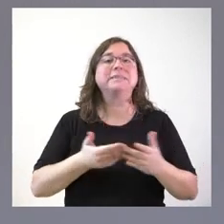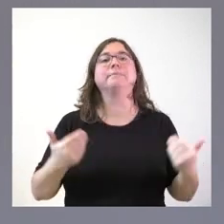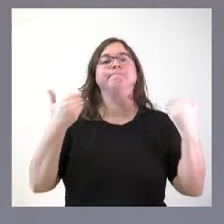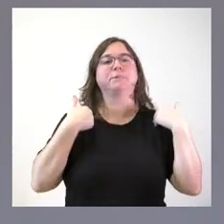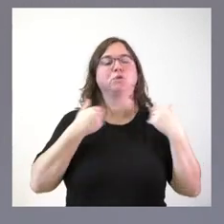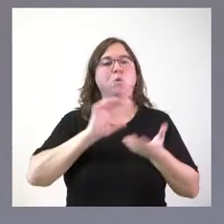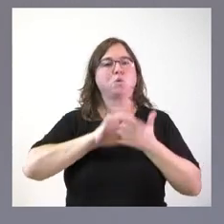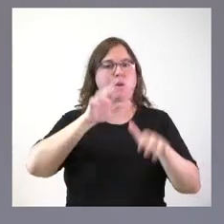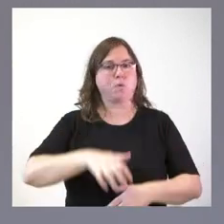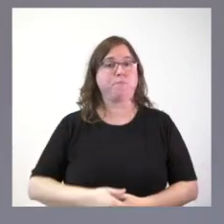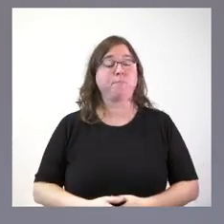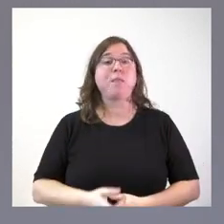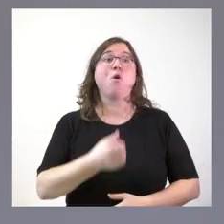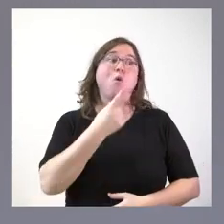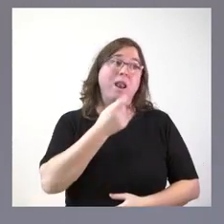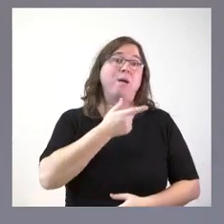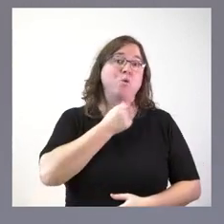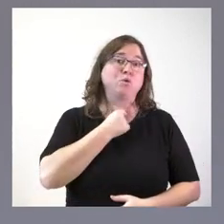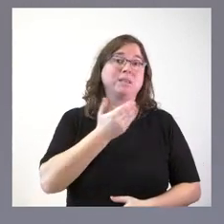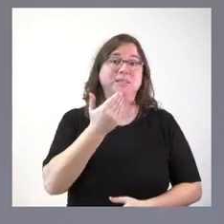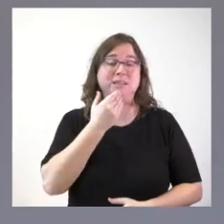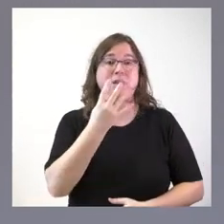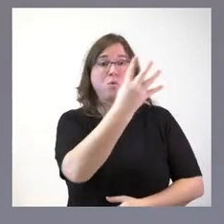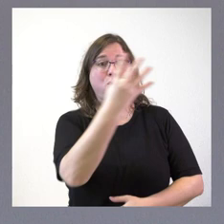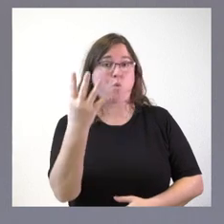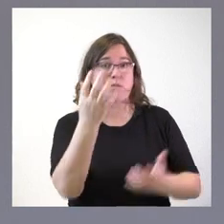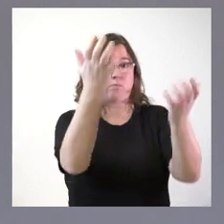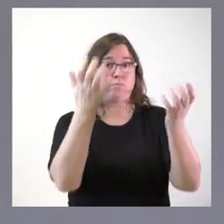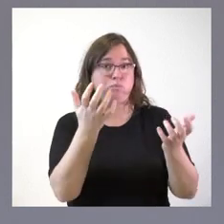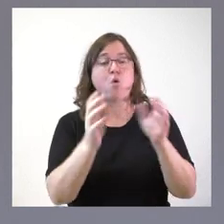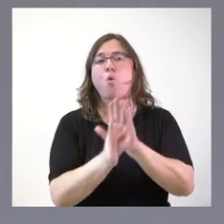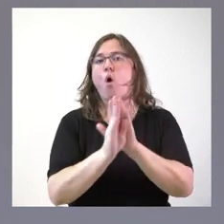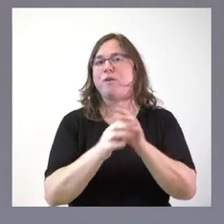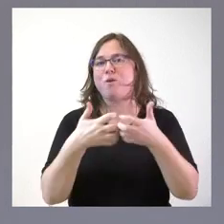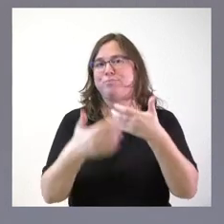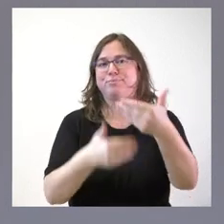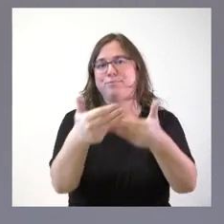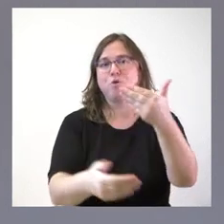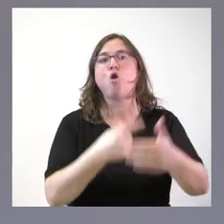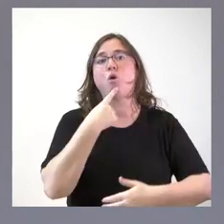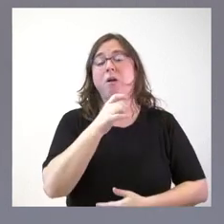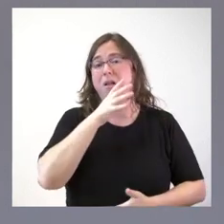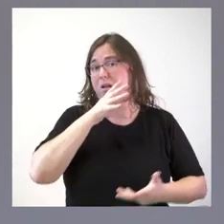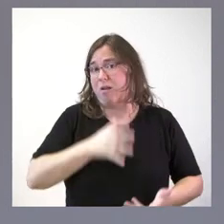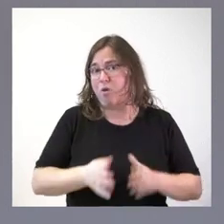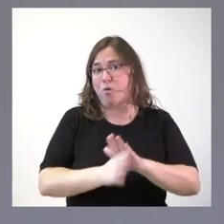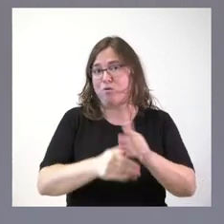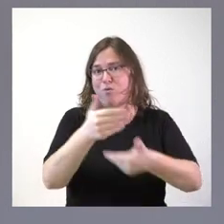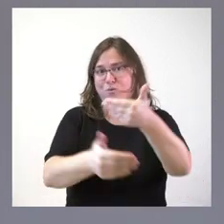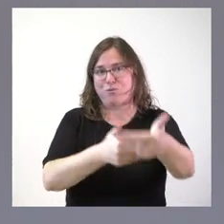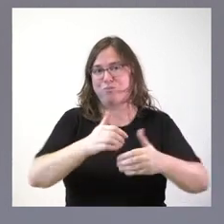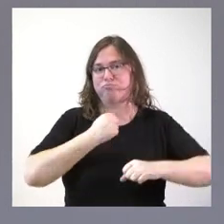la Junta de Castilla y León. Nos hubiera gustado en todo caso que esas cuatro torres hubieran seguido funcionando en su actividad a día de hoy porque eso hubiera sido